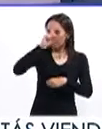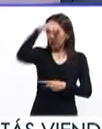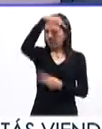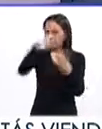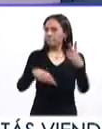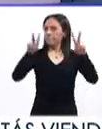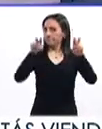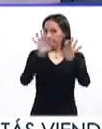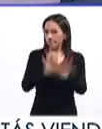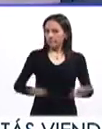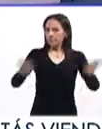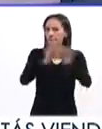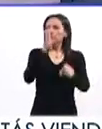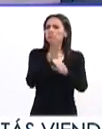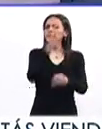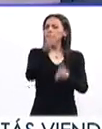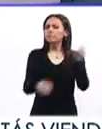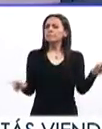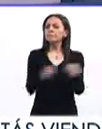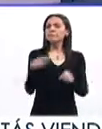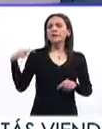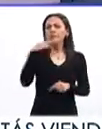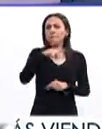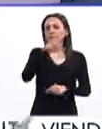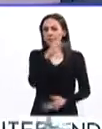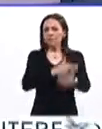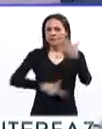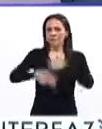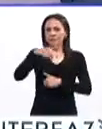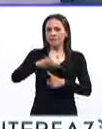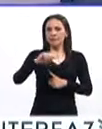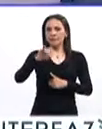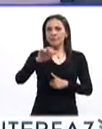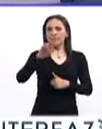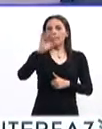a ti. Vamos a hacer una brevísima pausa, regresamos, este es Interpaz. ¡Gracias!